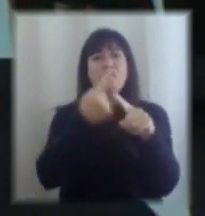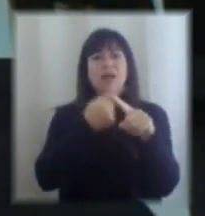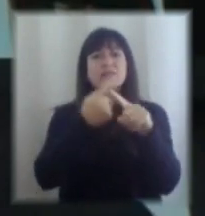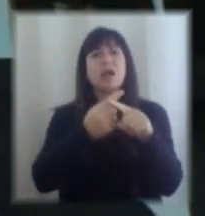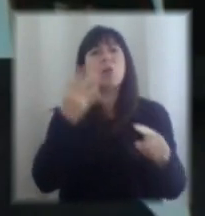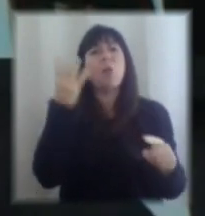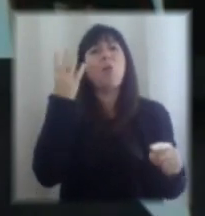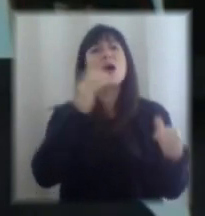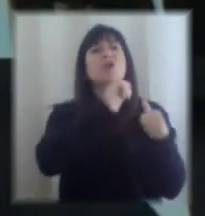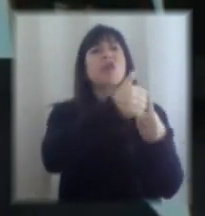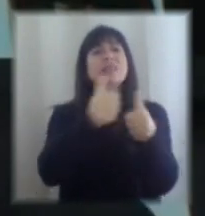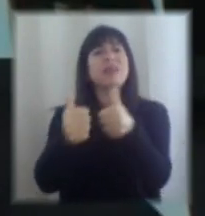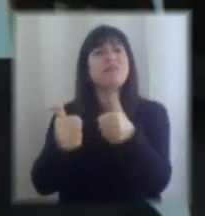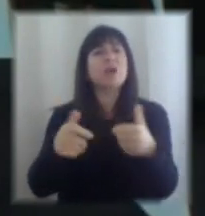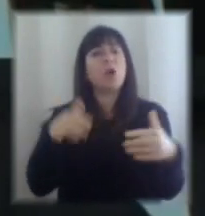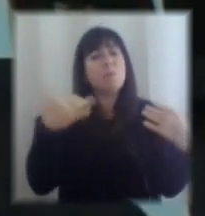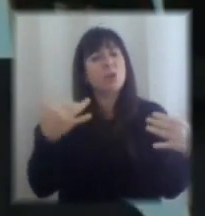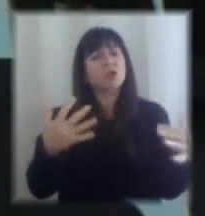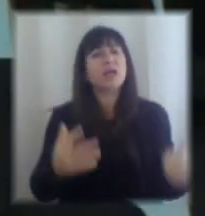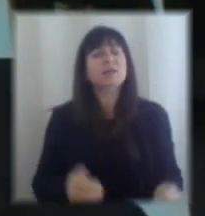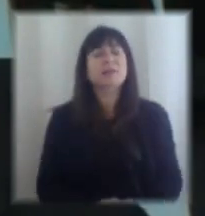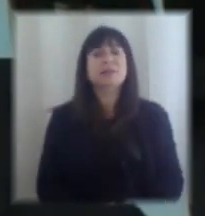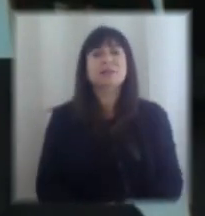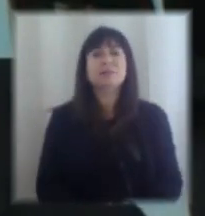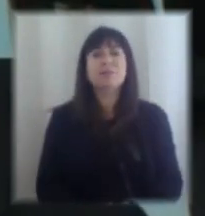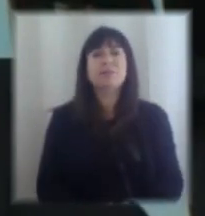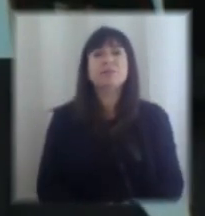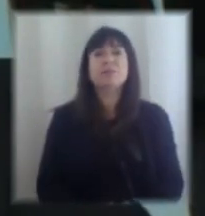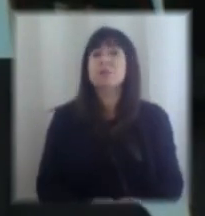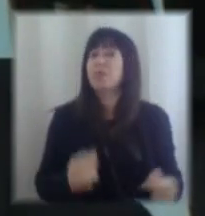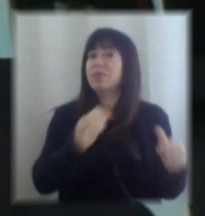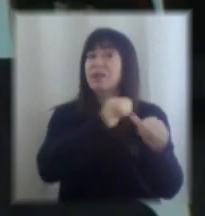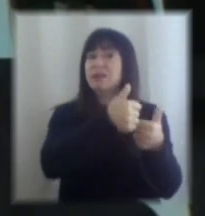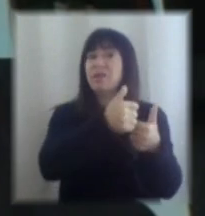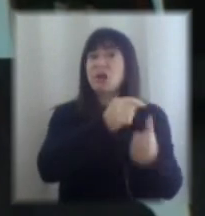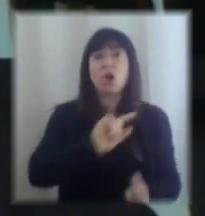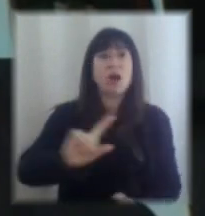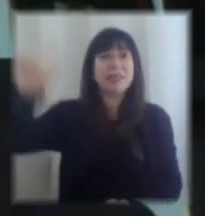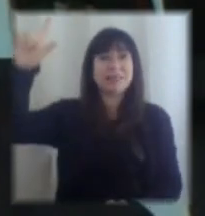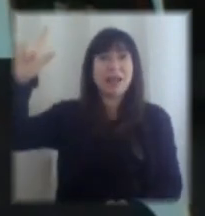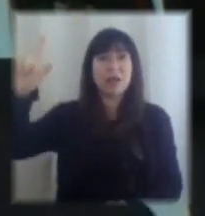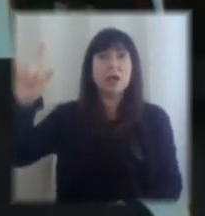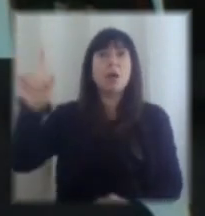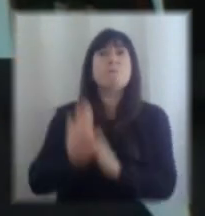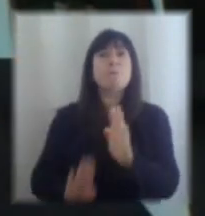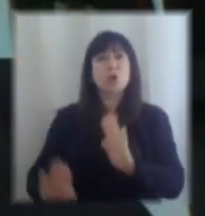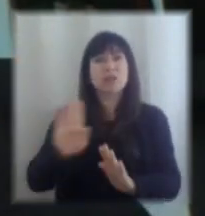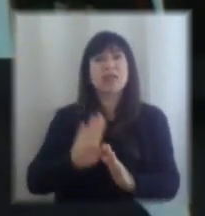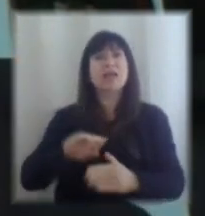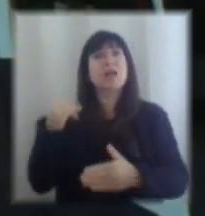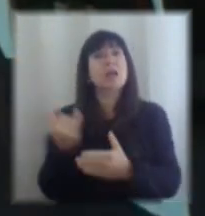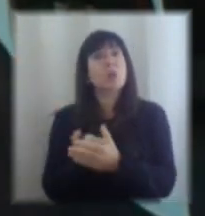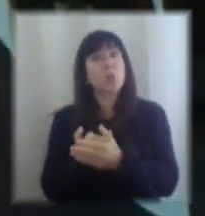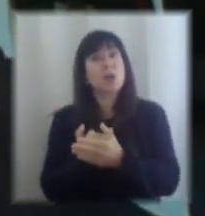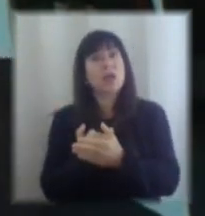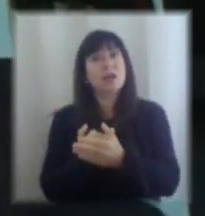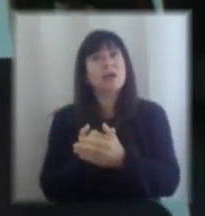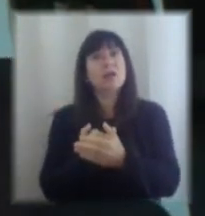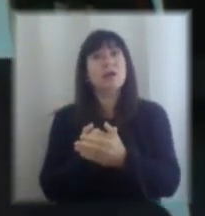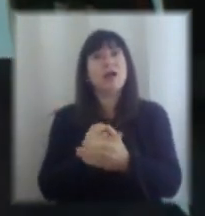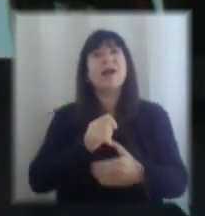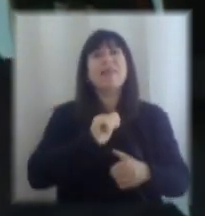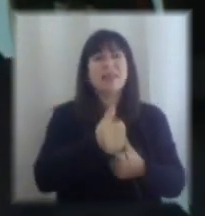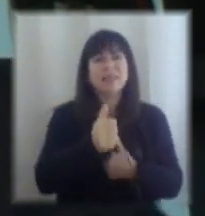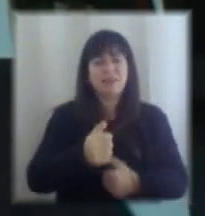desafíos que creemos que son eslabones de una misma cadena. El desafío de crecer, el desafío de proteger e incluir, el desafío de fortalecer la